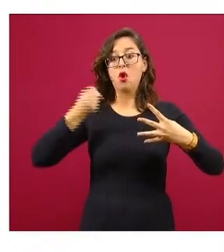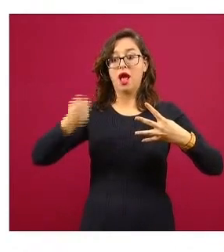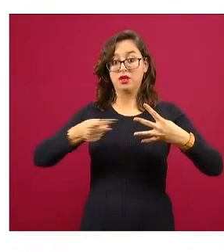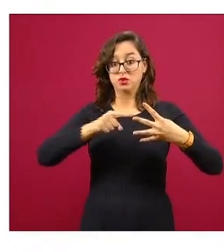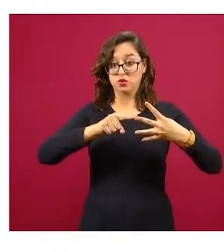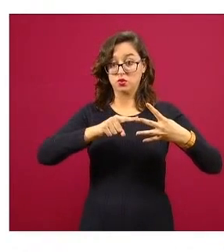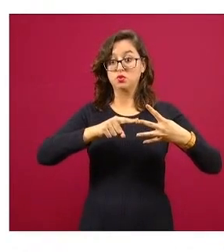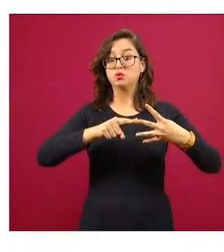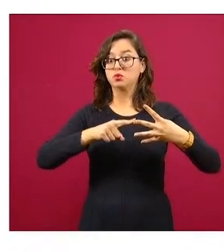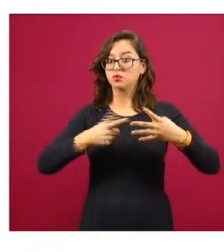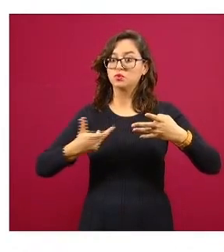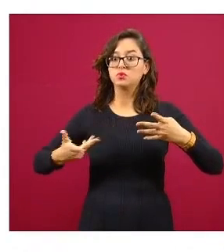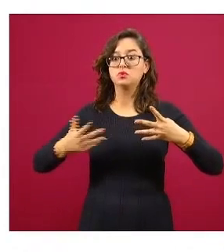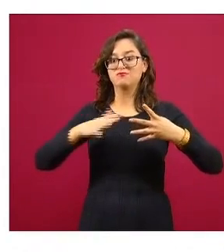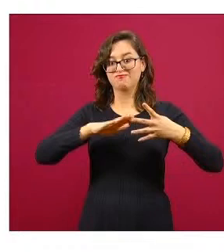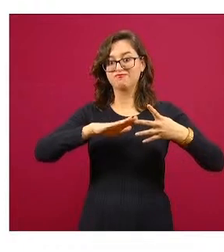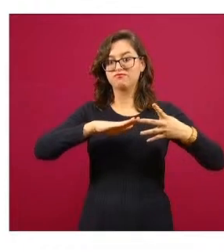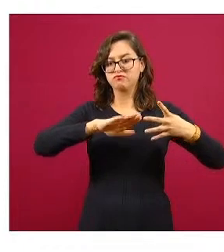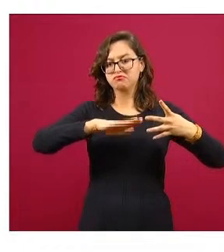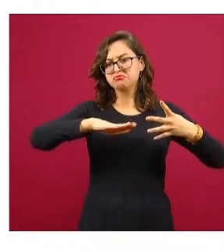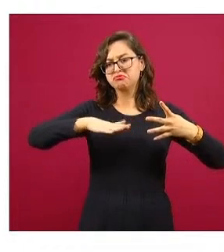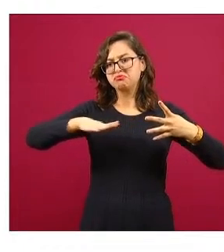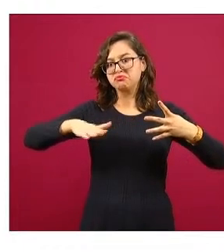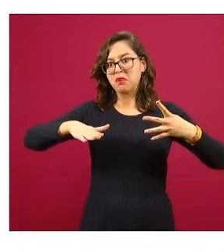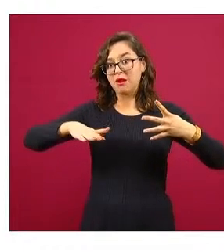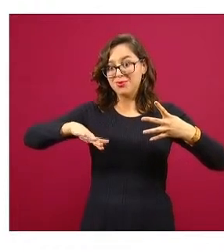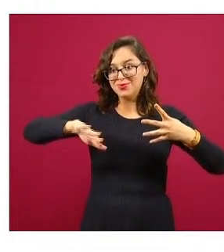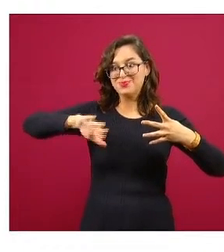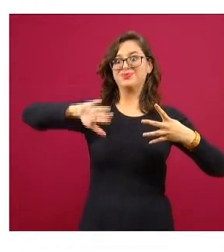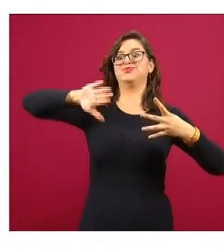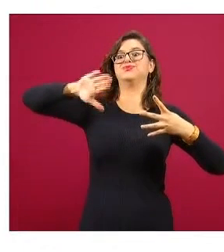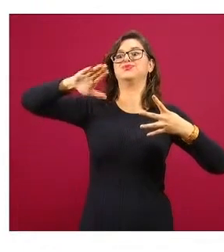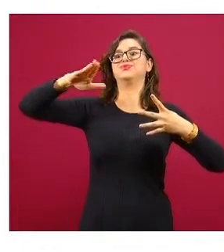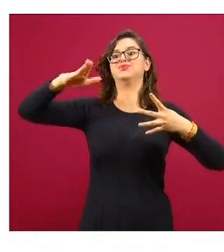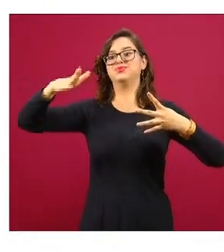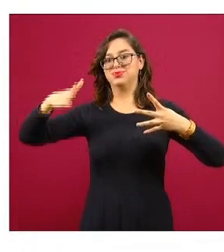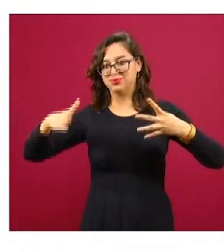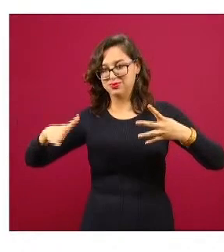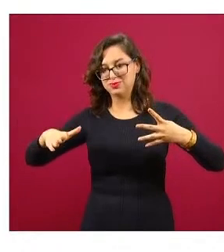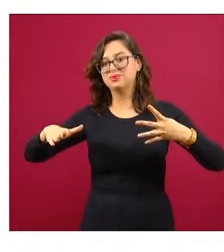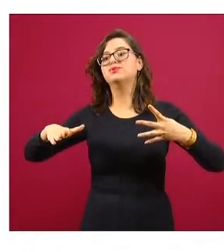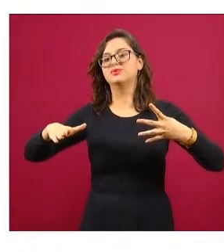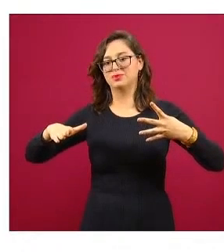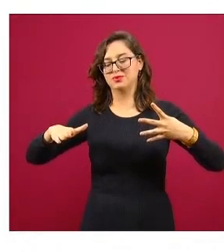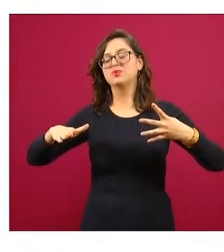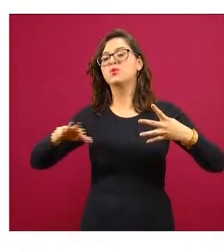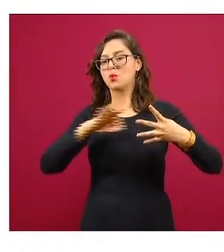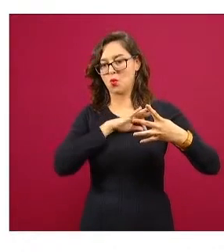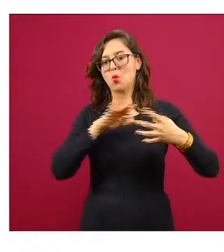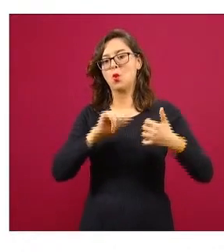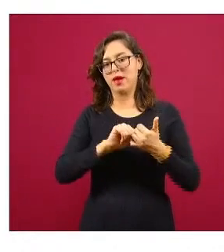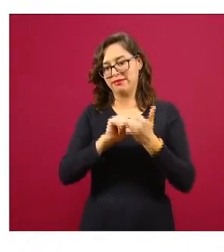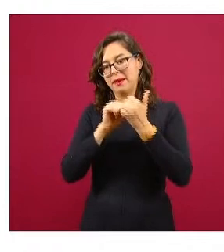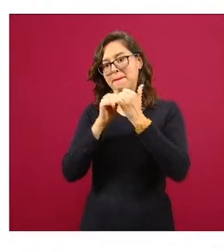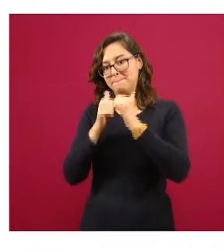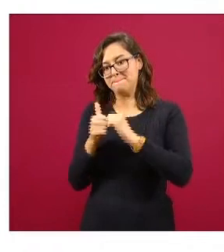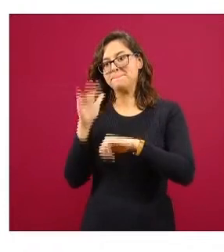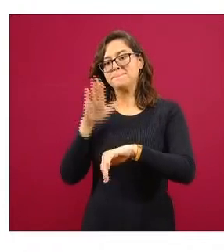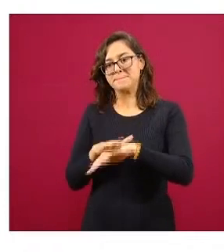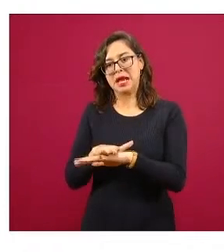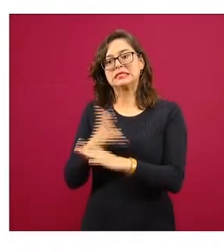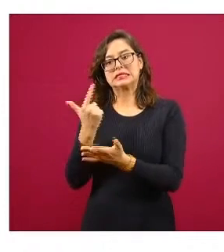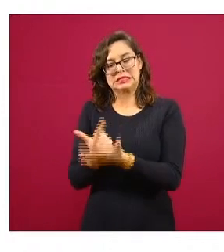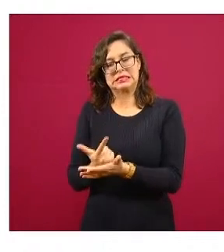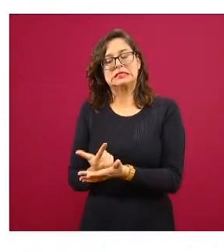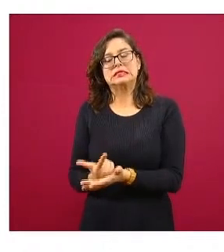activa muy social sí sabemos que las personas se enferman pueden desarrollar formas severas o